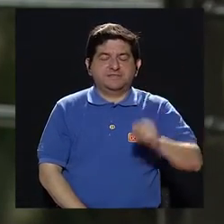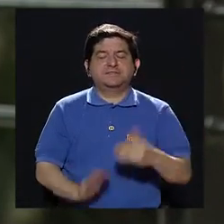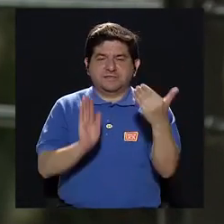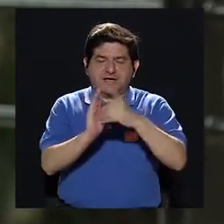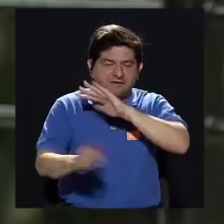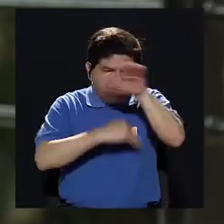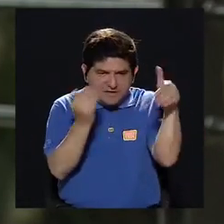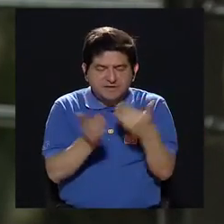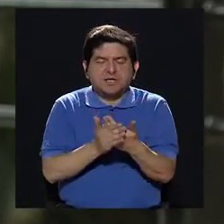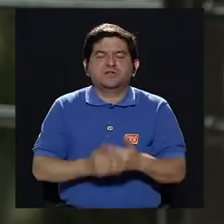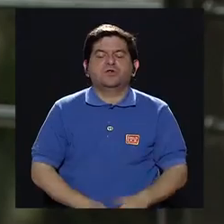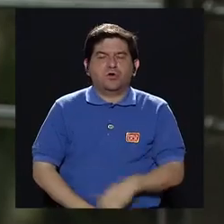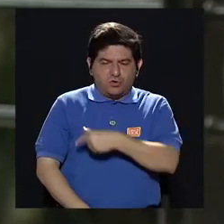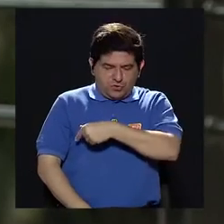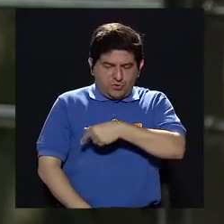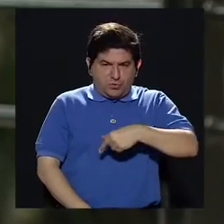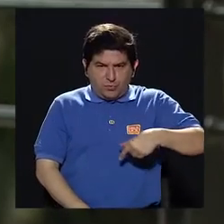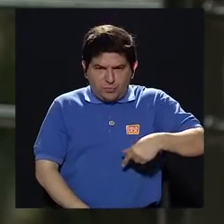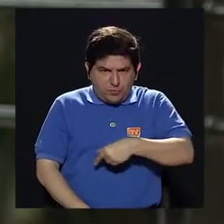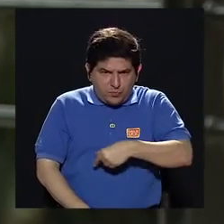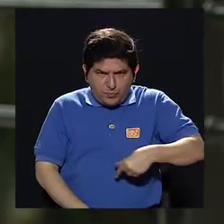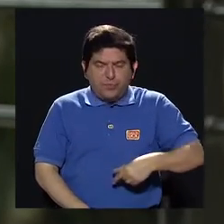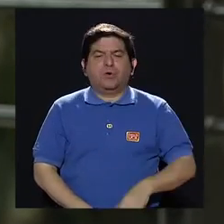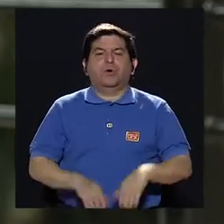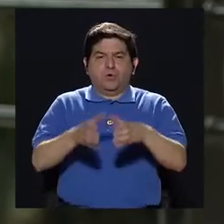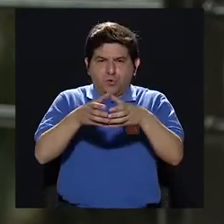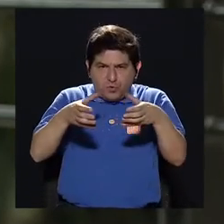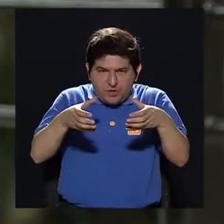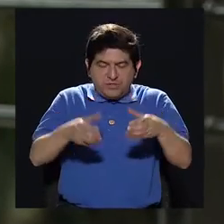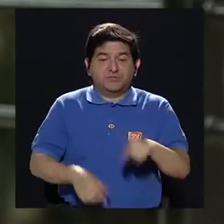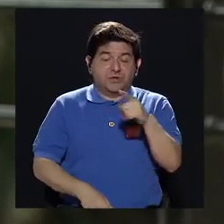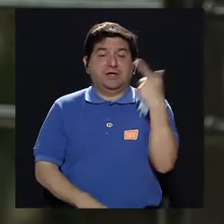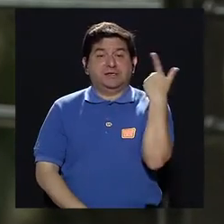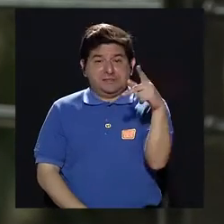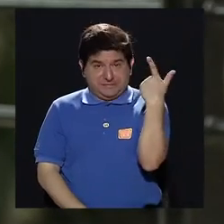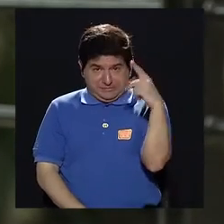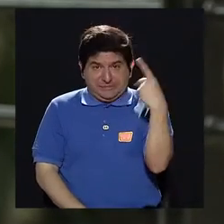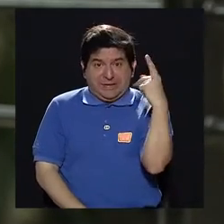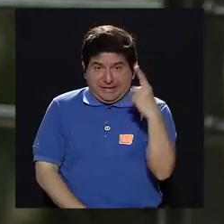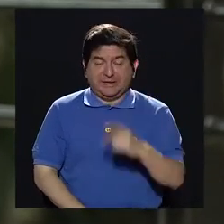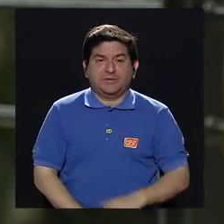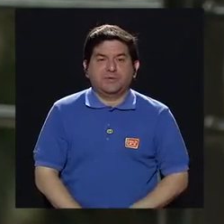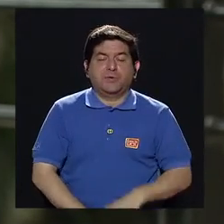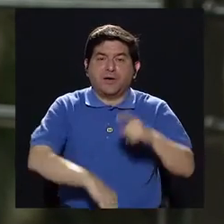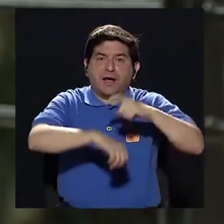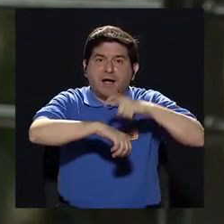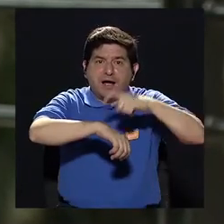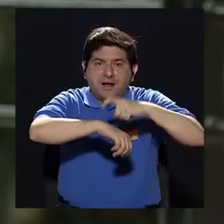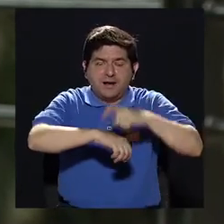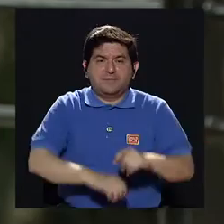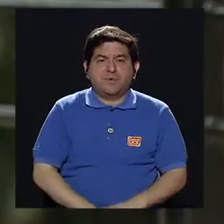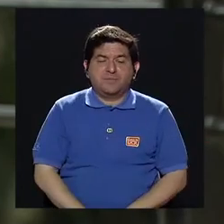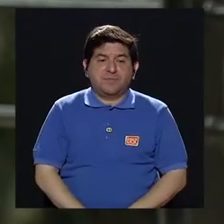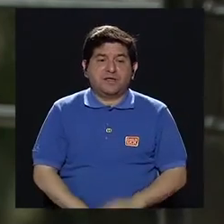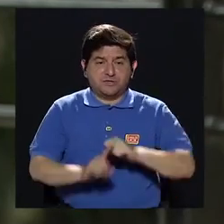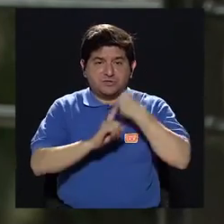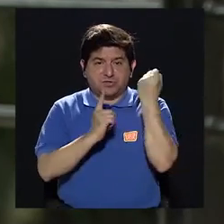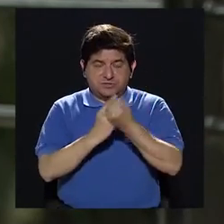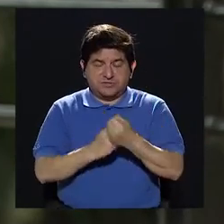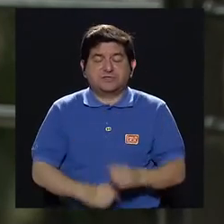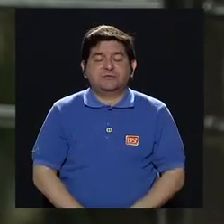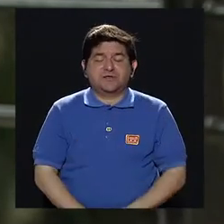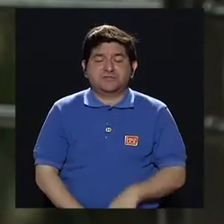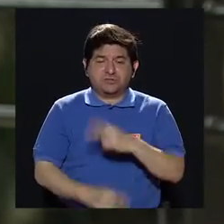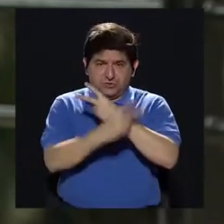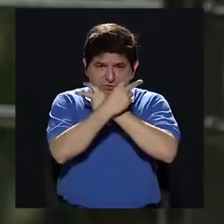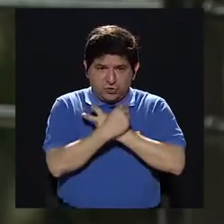completa de todo el intestino grueso. Ese, por supuesto, es mucho más riesgoso, ¿verdad? A la hora de padecer un megacolon tóxico